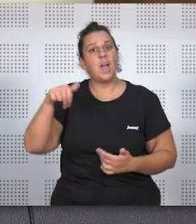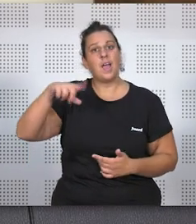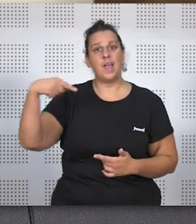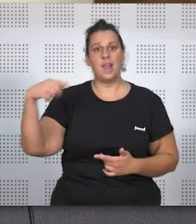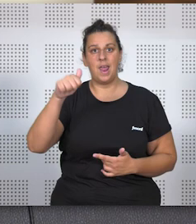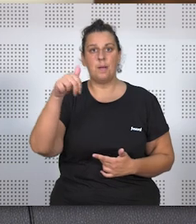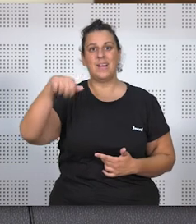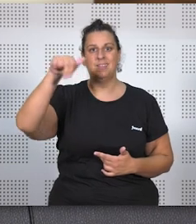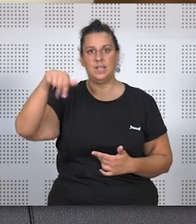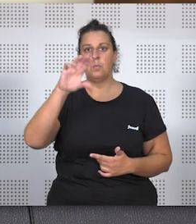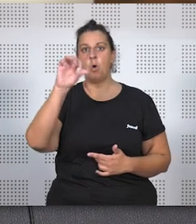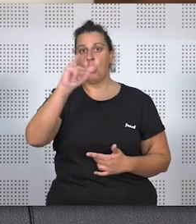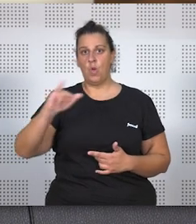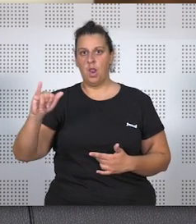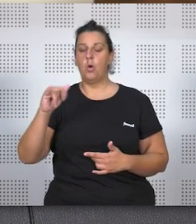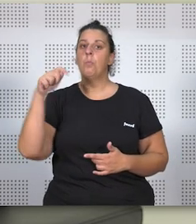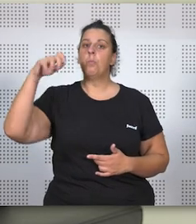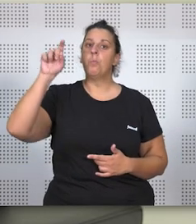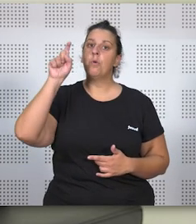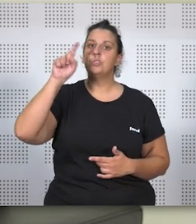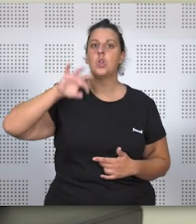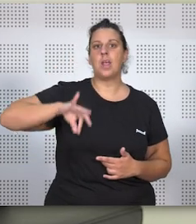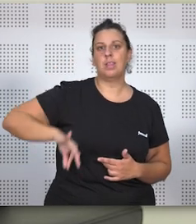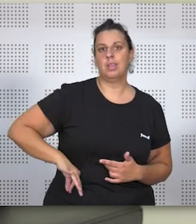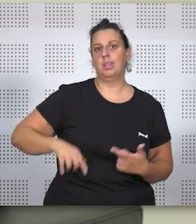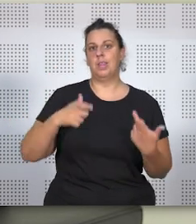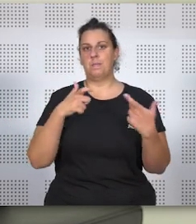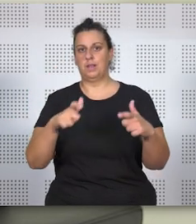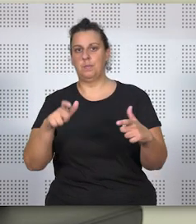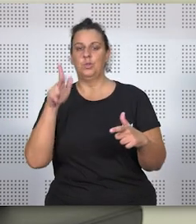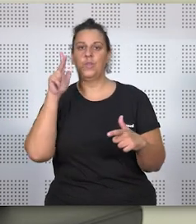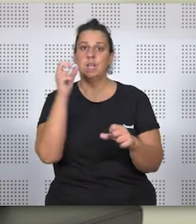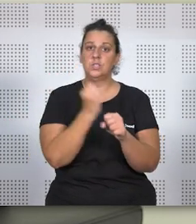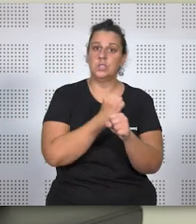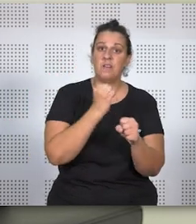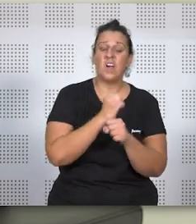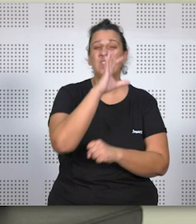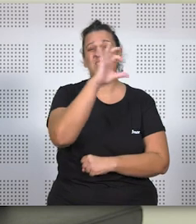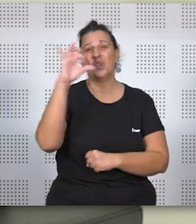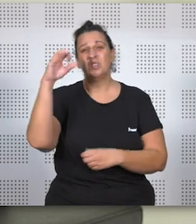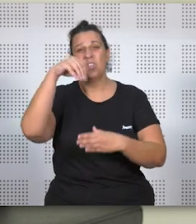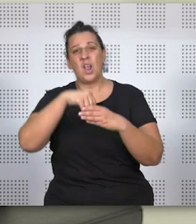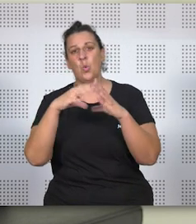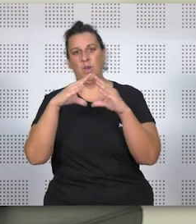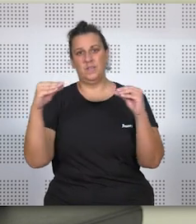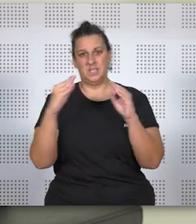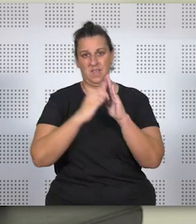Martín Pozuelo, que es profesora del Departamento de Derecho del Trabajo y de la Seguridad Social de la Universidad de Valencia y